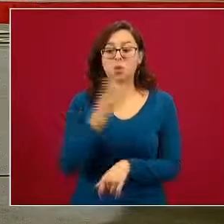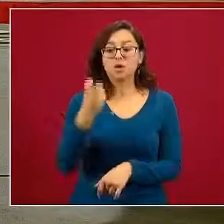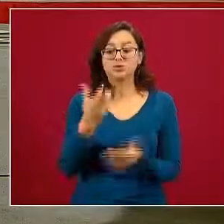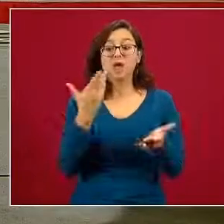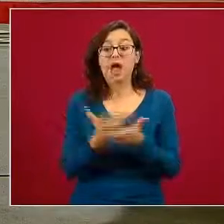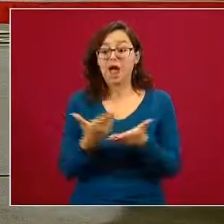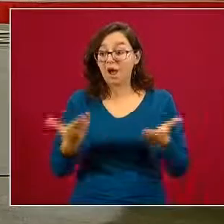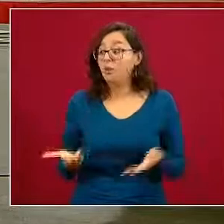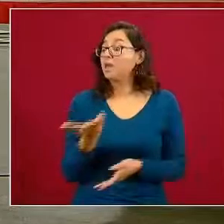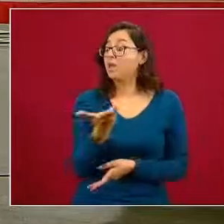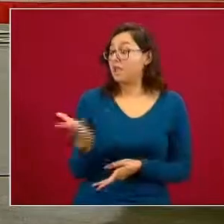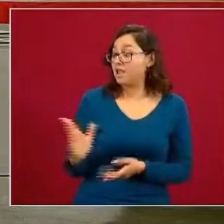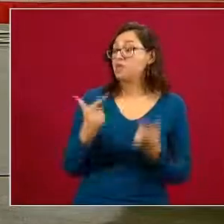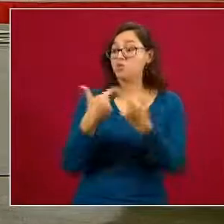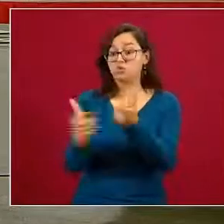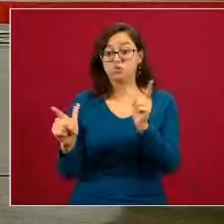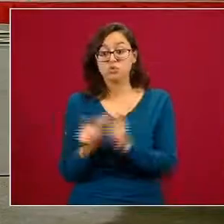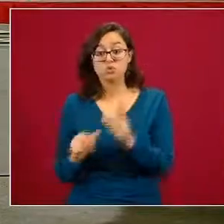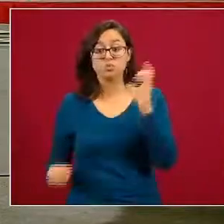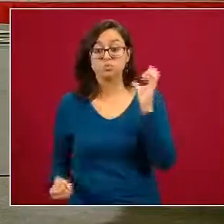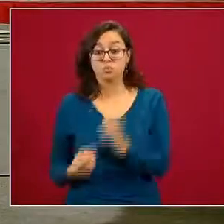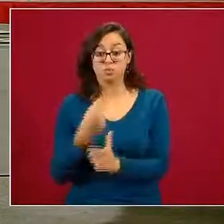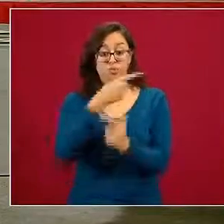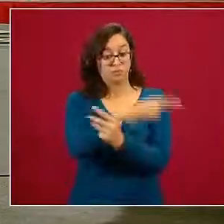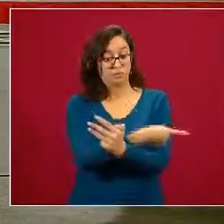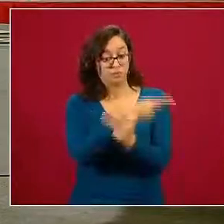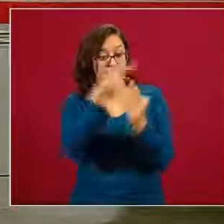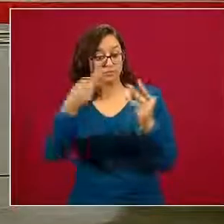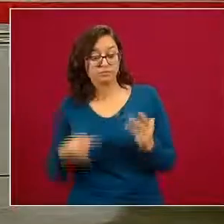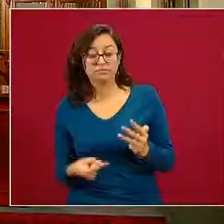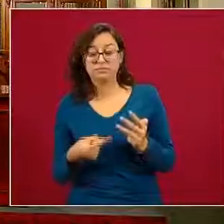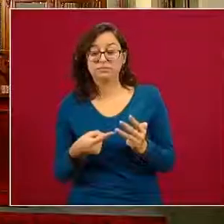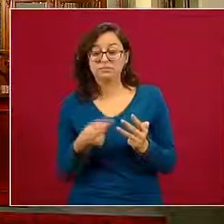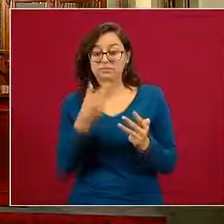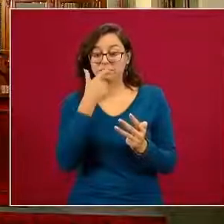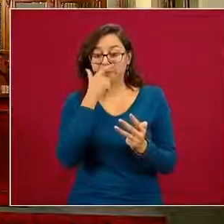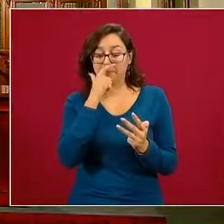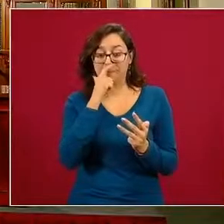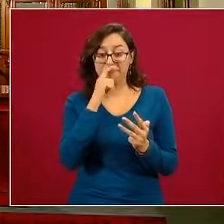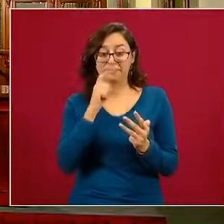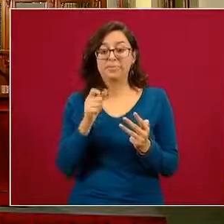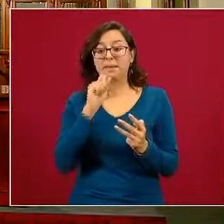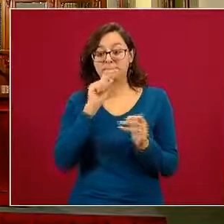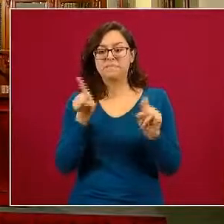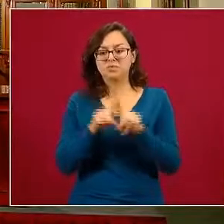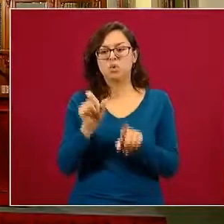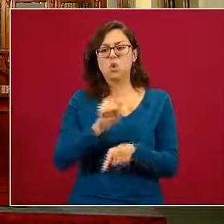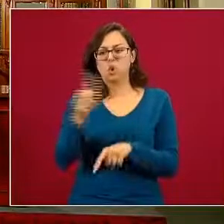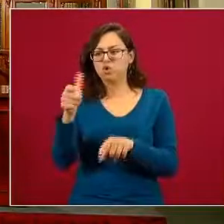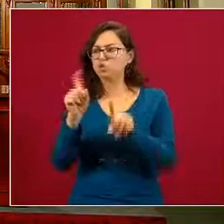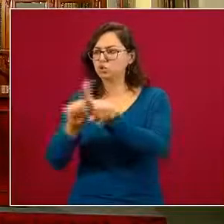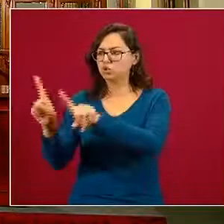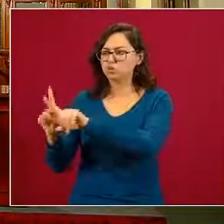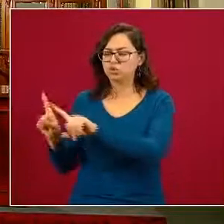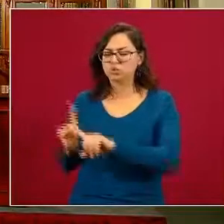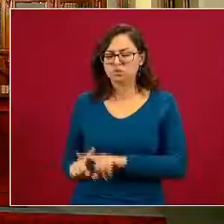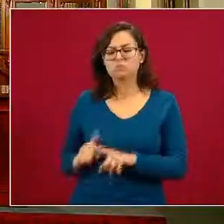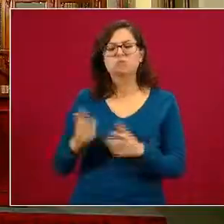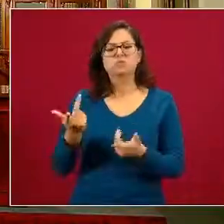humano tan comprometido el doctor Quijada la doctora Tejadilla el doctor Sabiki la doctora Rodríguez Bores la